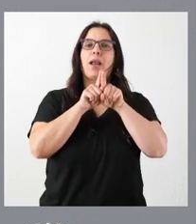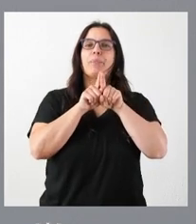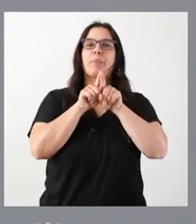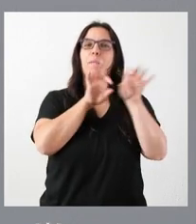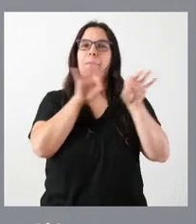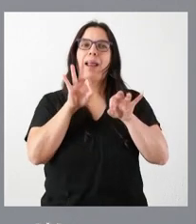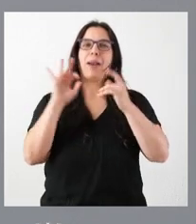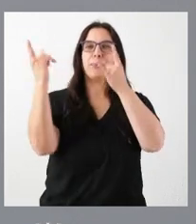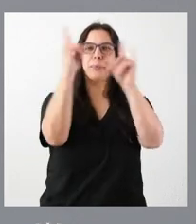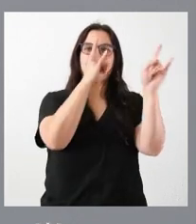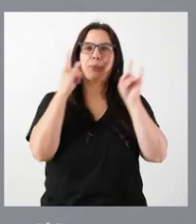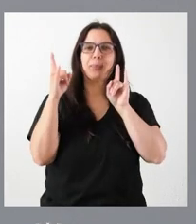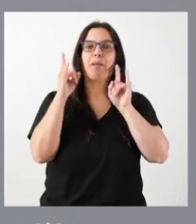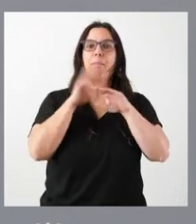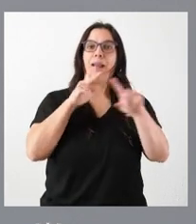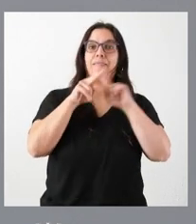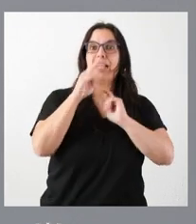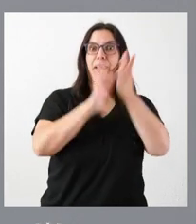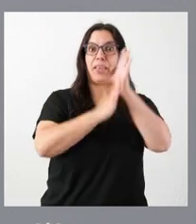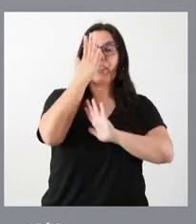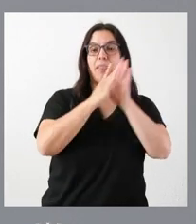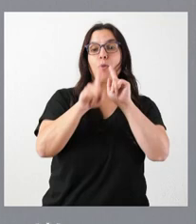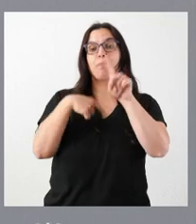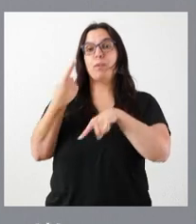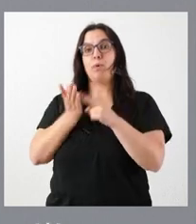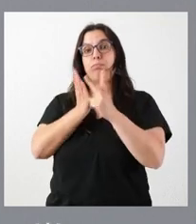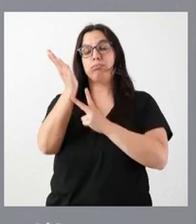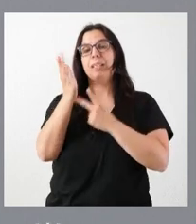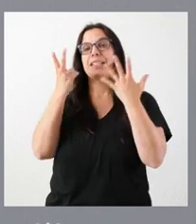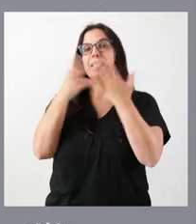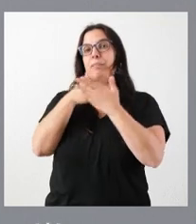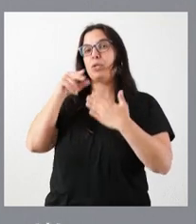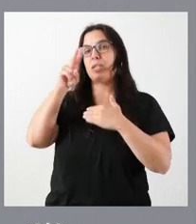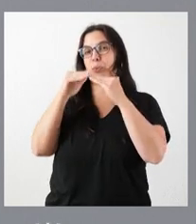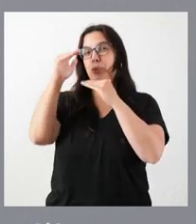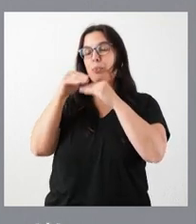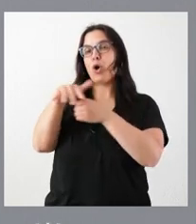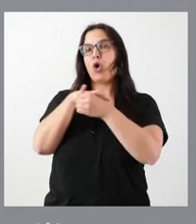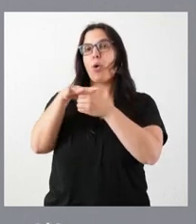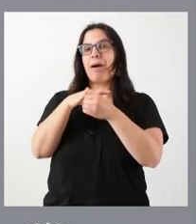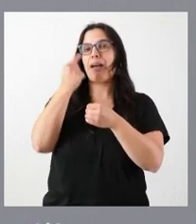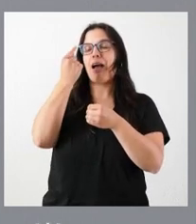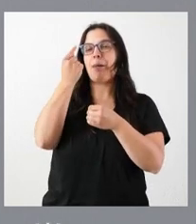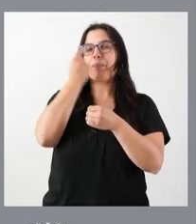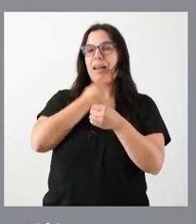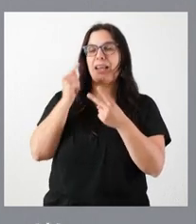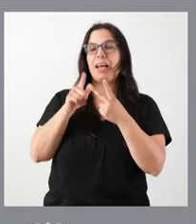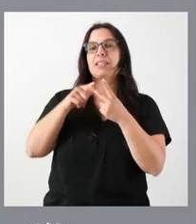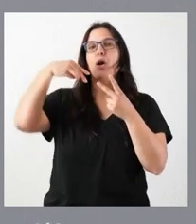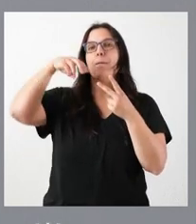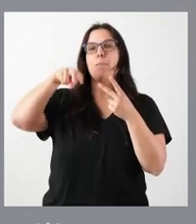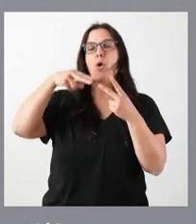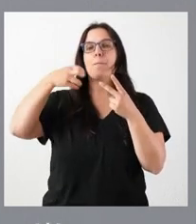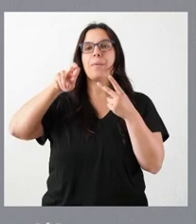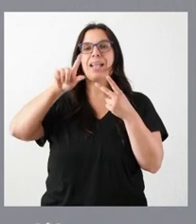incendios forestales y, en segundo lugar, algo más de 7 millones de euros en las comarcas de Arenas de San Pedro y de Monventral en Ávila